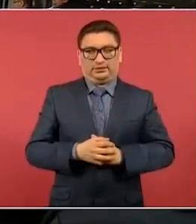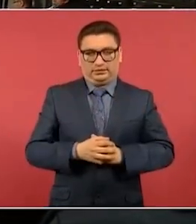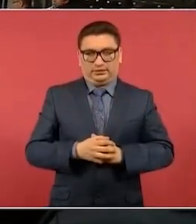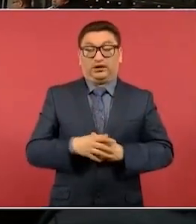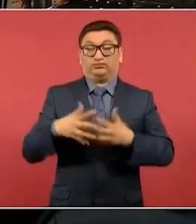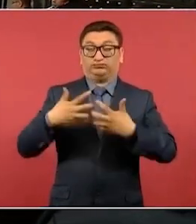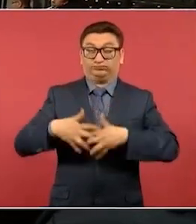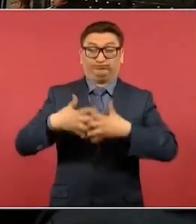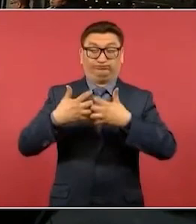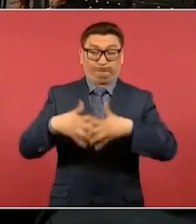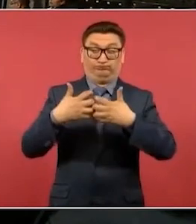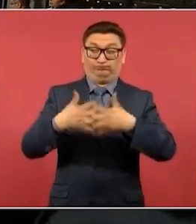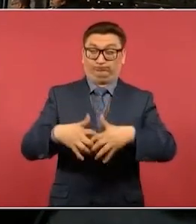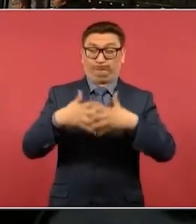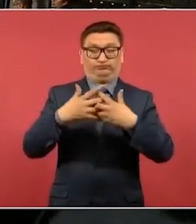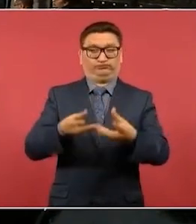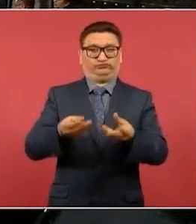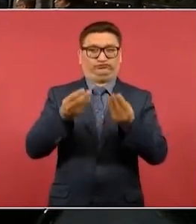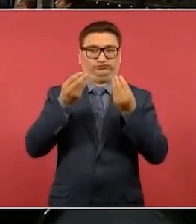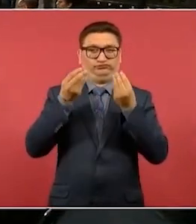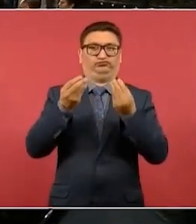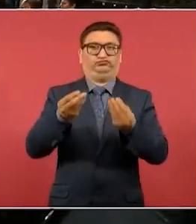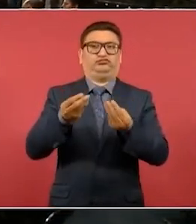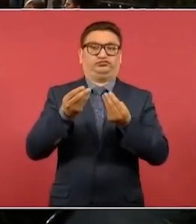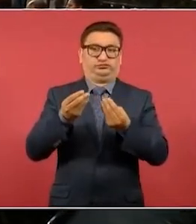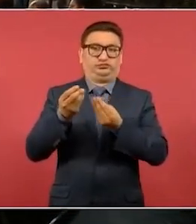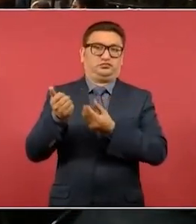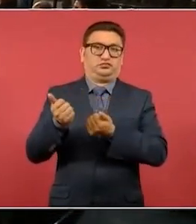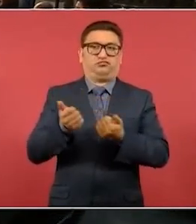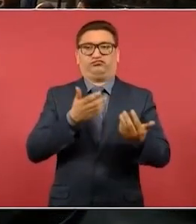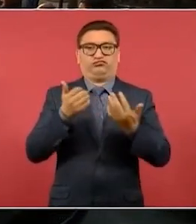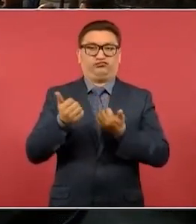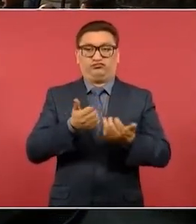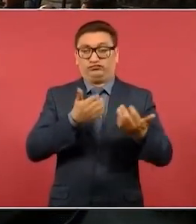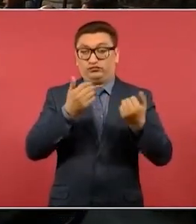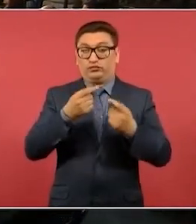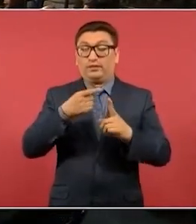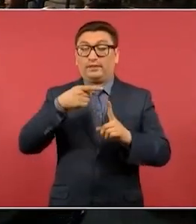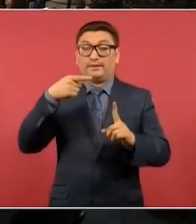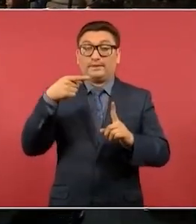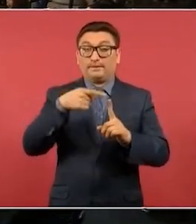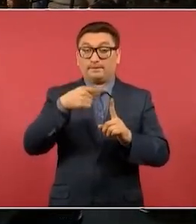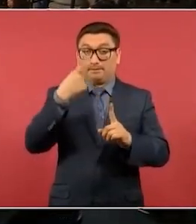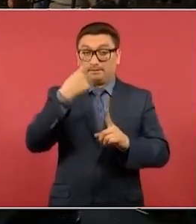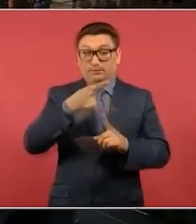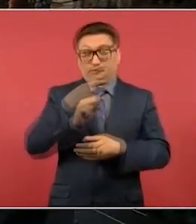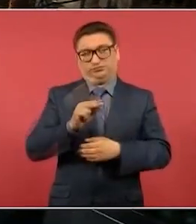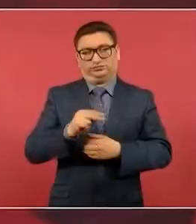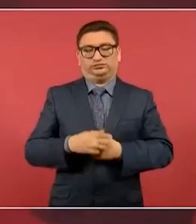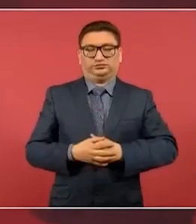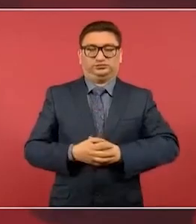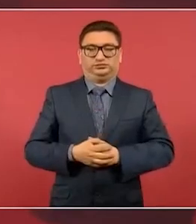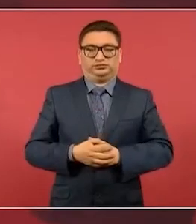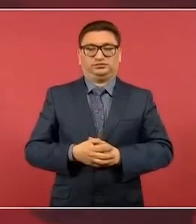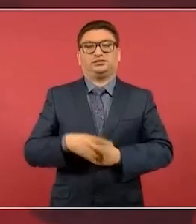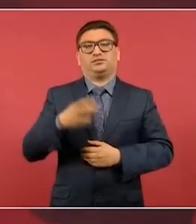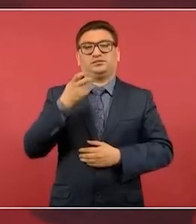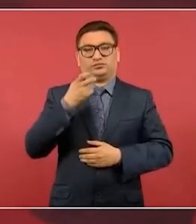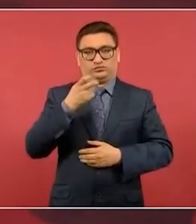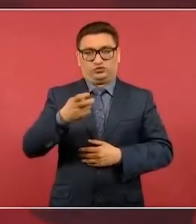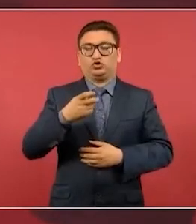más de lo que se requiere para fines médicos. Entonces,